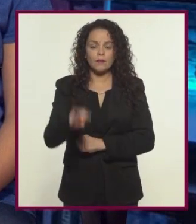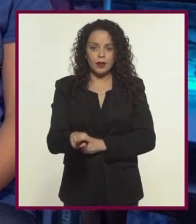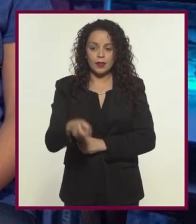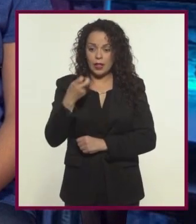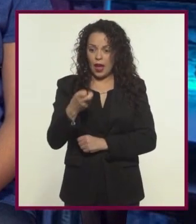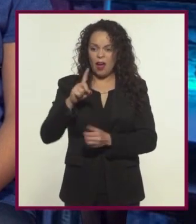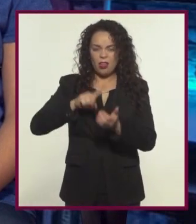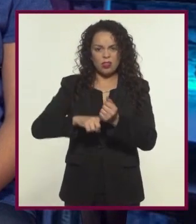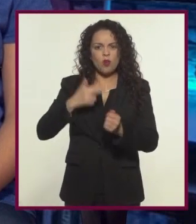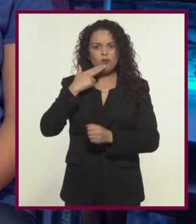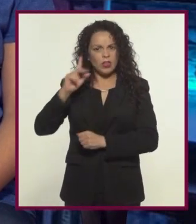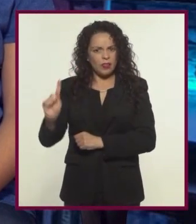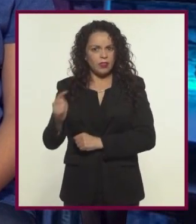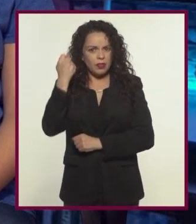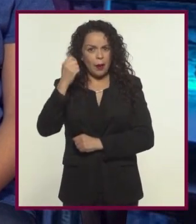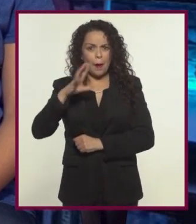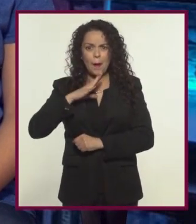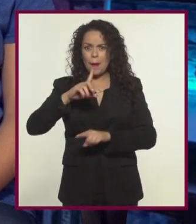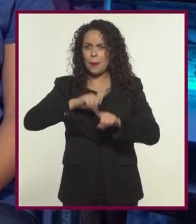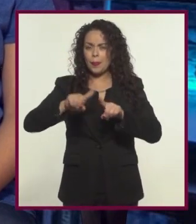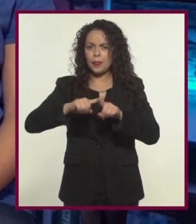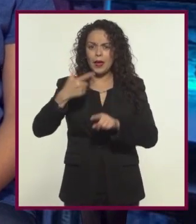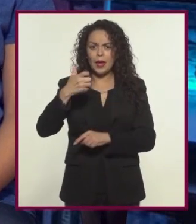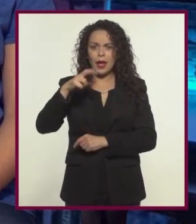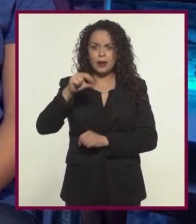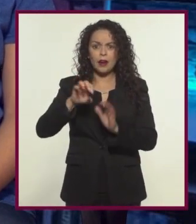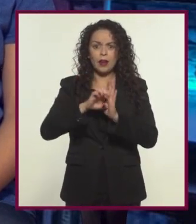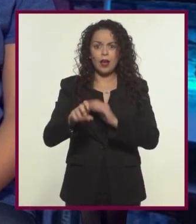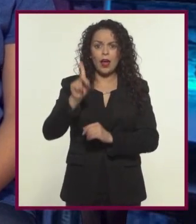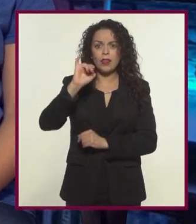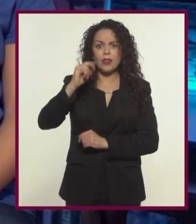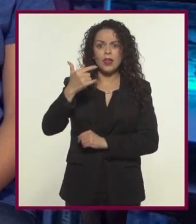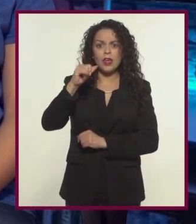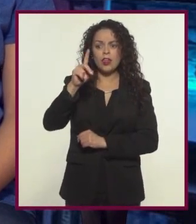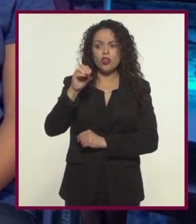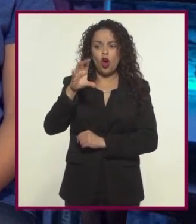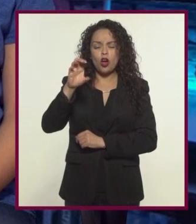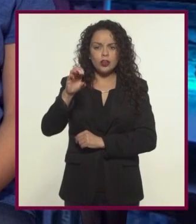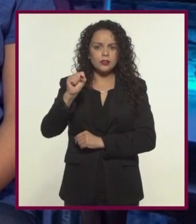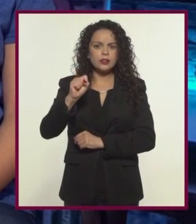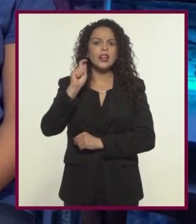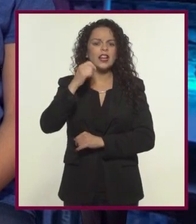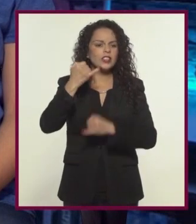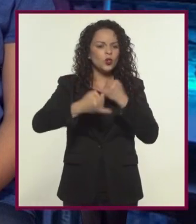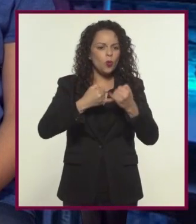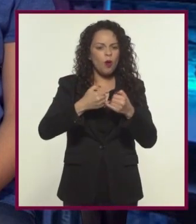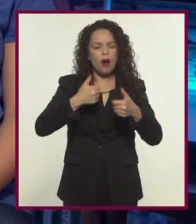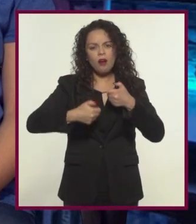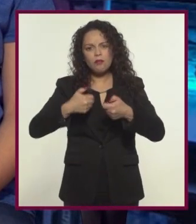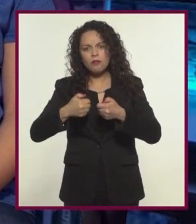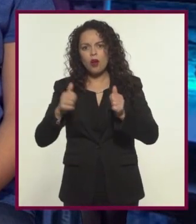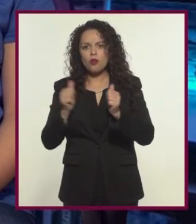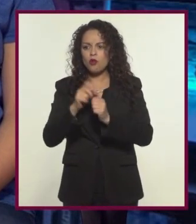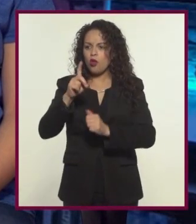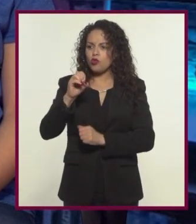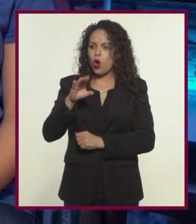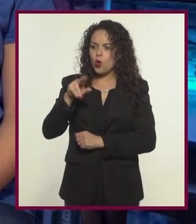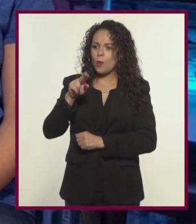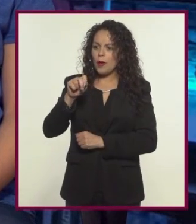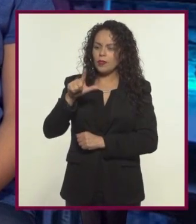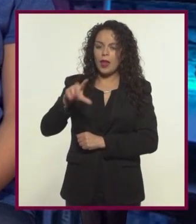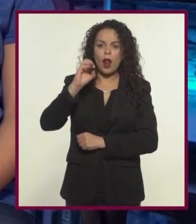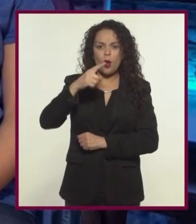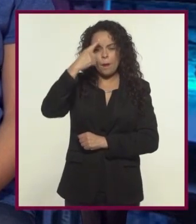la realidad En este mundo digital encontramos nuevos géneros como son los digidogs los videojuegos documentales o los